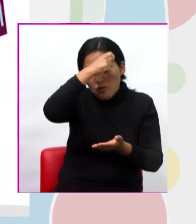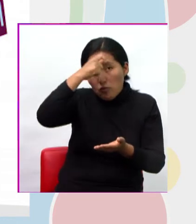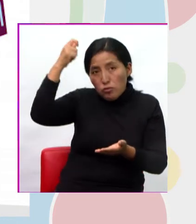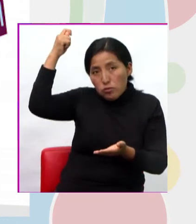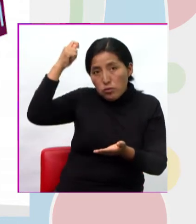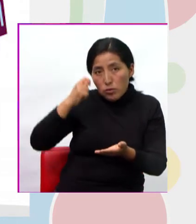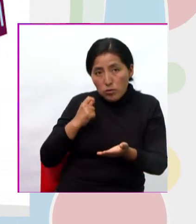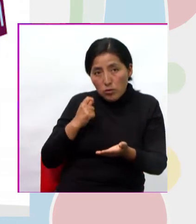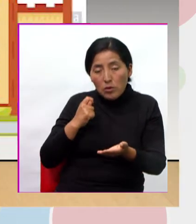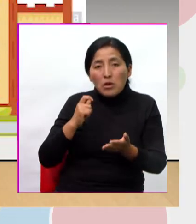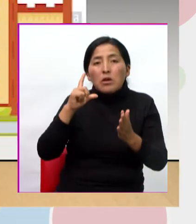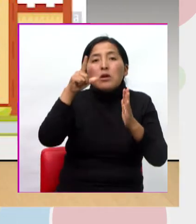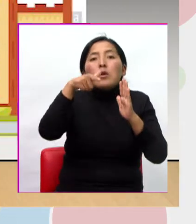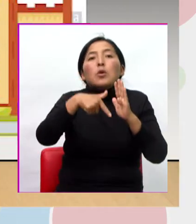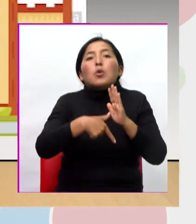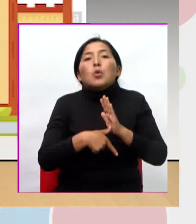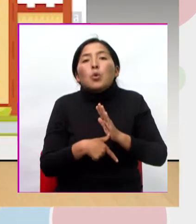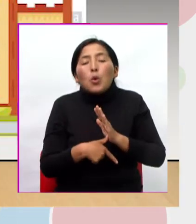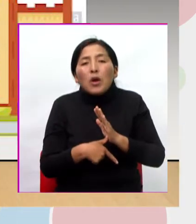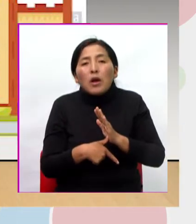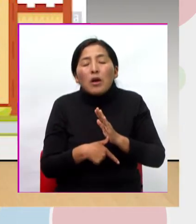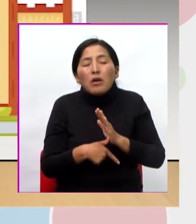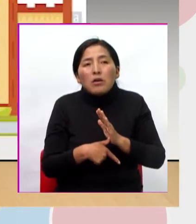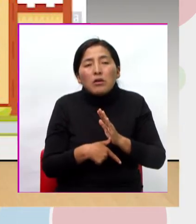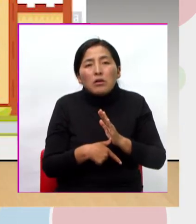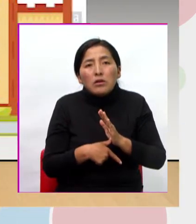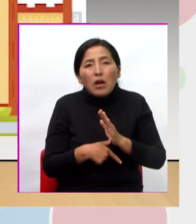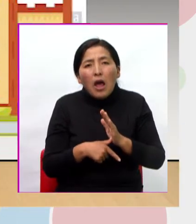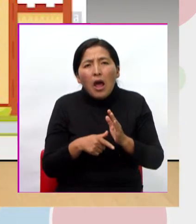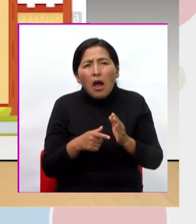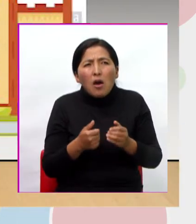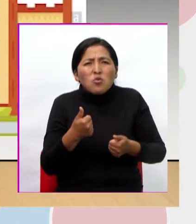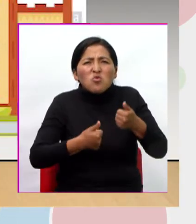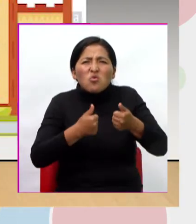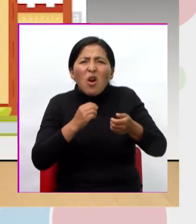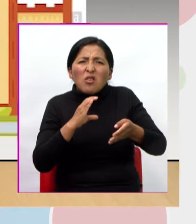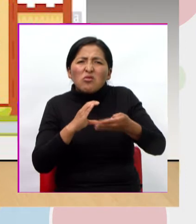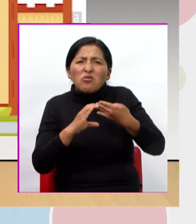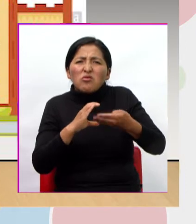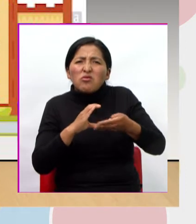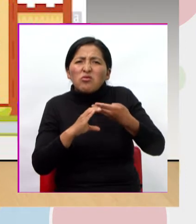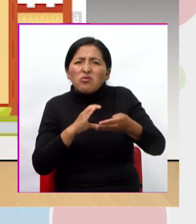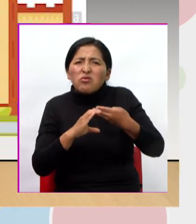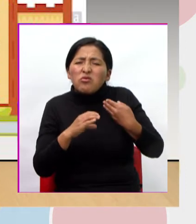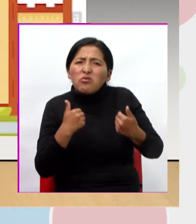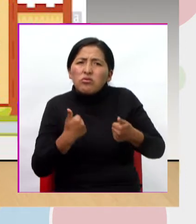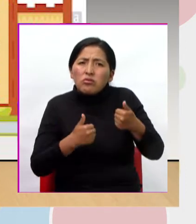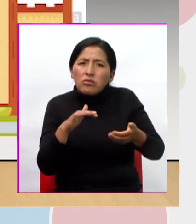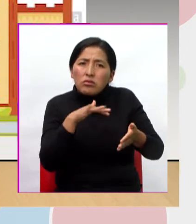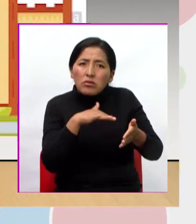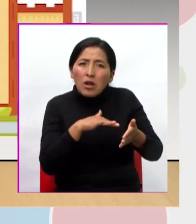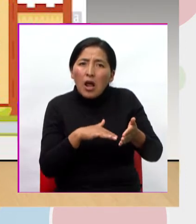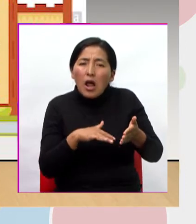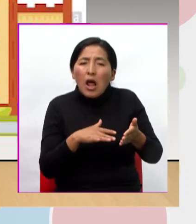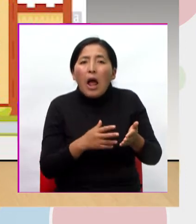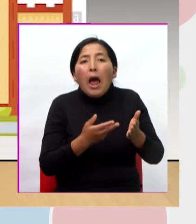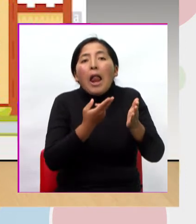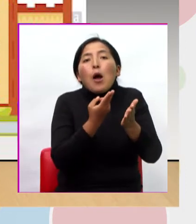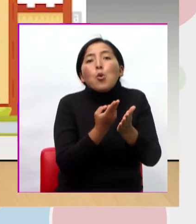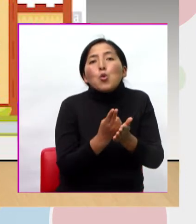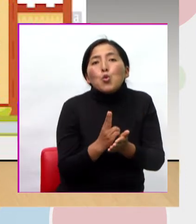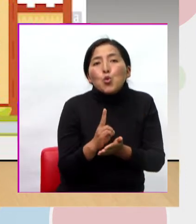ya es bachiller Piensa en la carrera que quiere seguir Entonces va a la